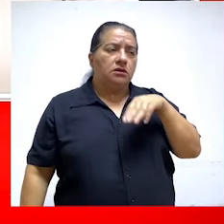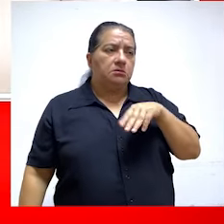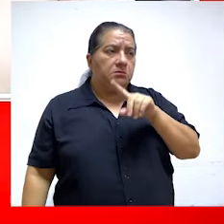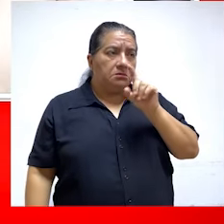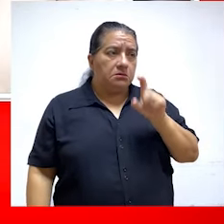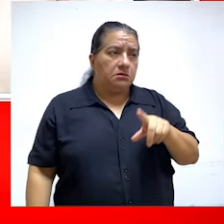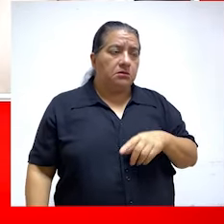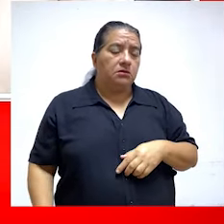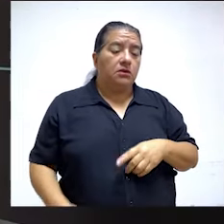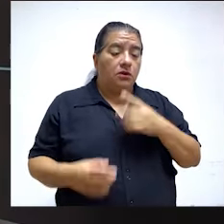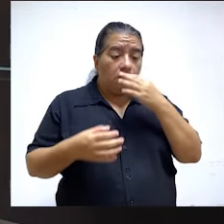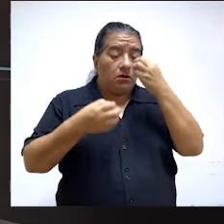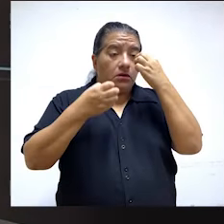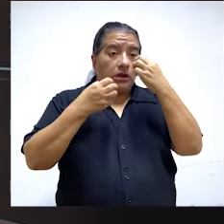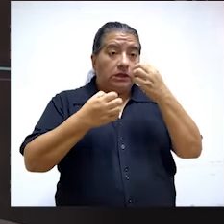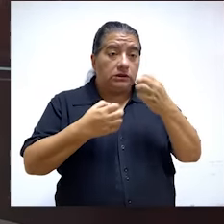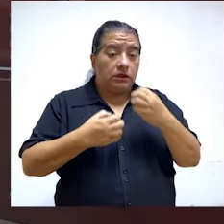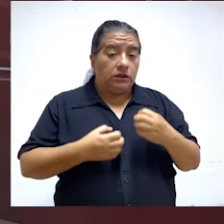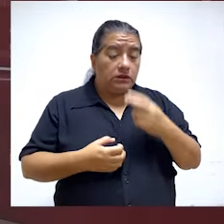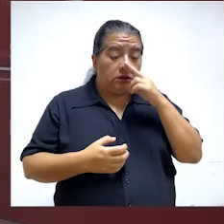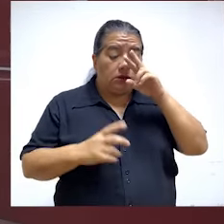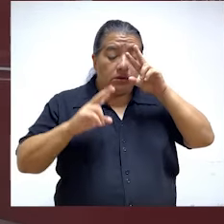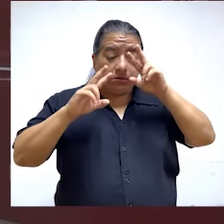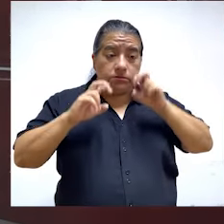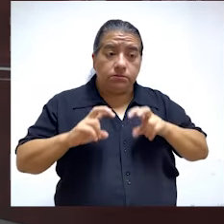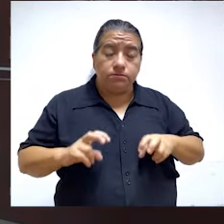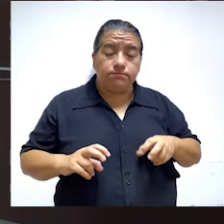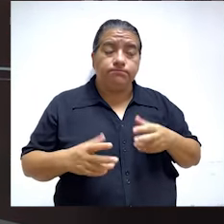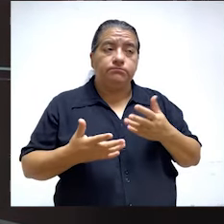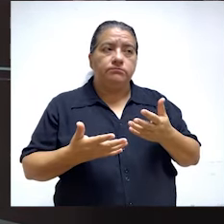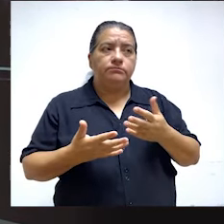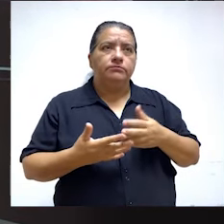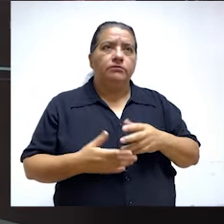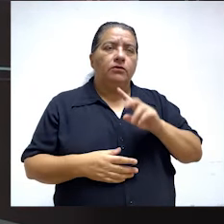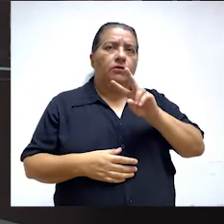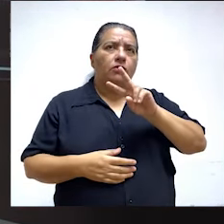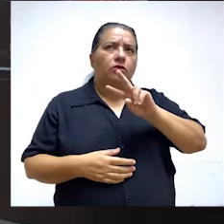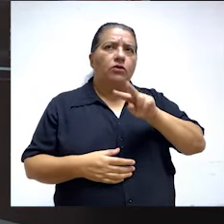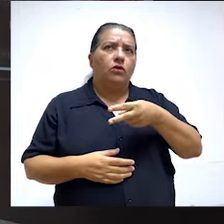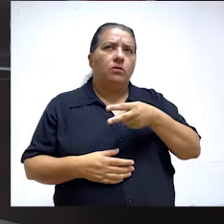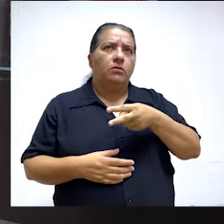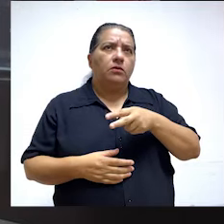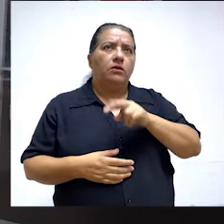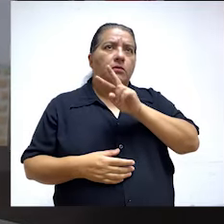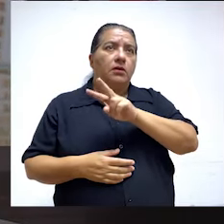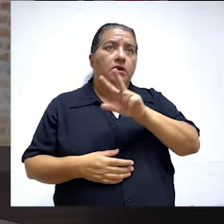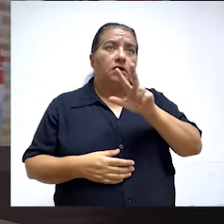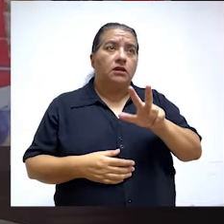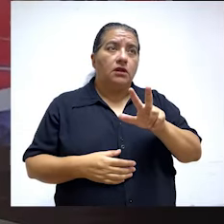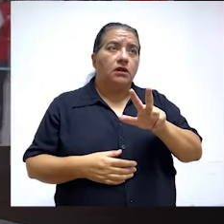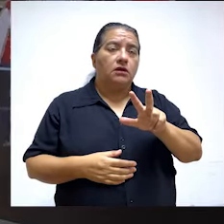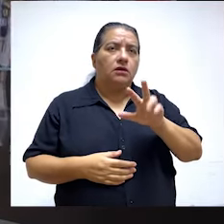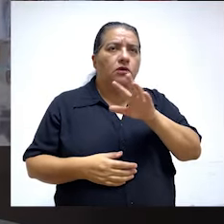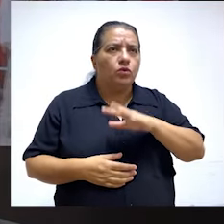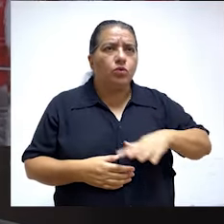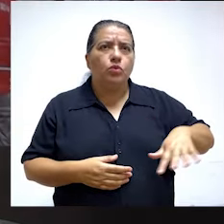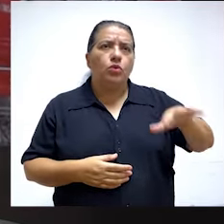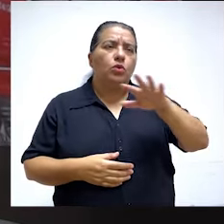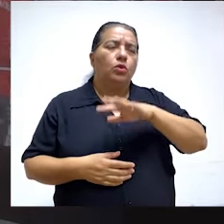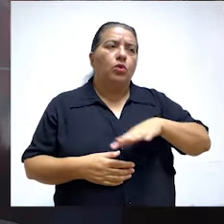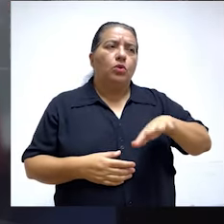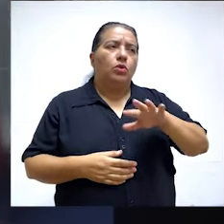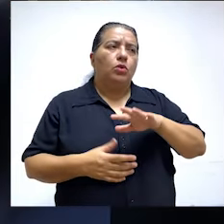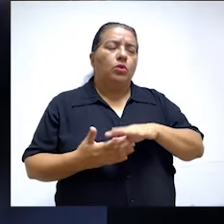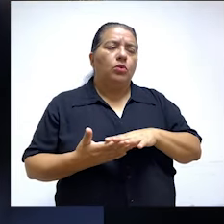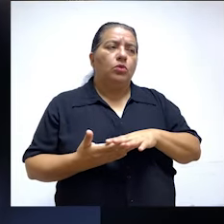este centro de emergencia? De acuerdo a las estadísticas que tenemos nosotros, en el año 2023 a nivel general,